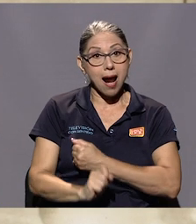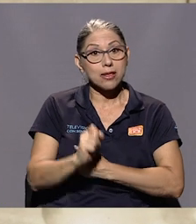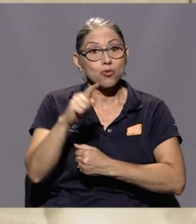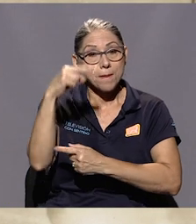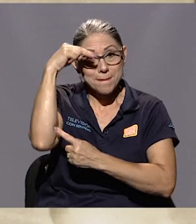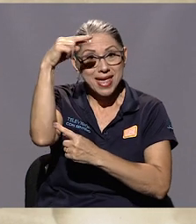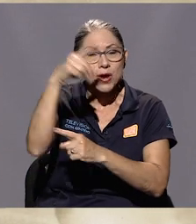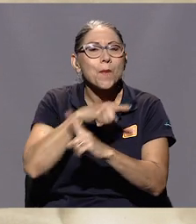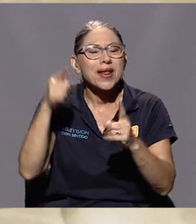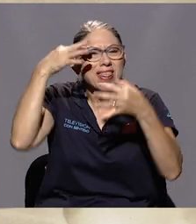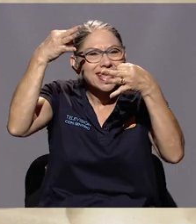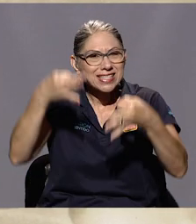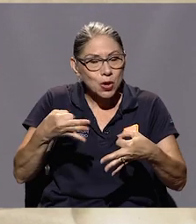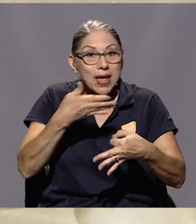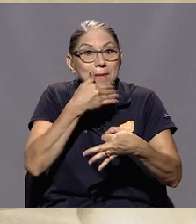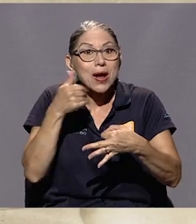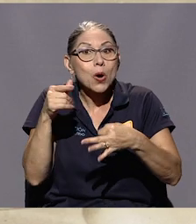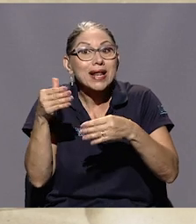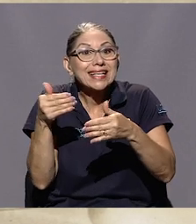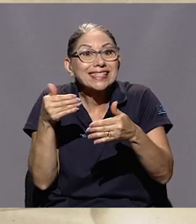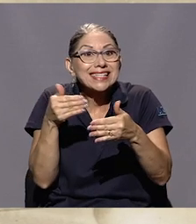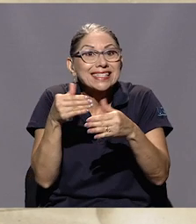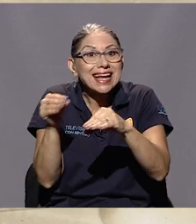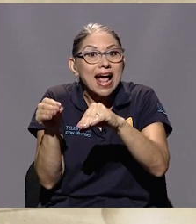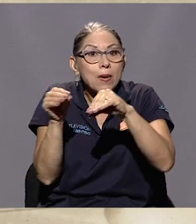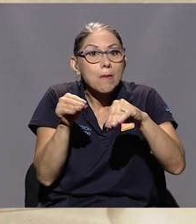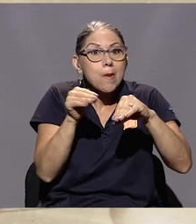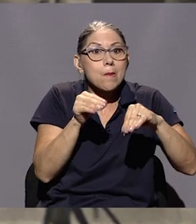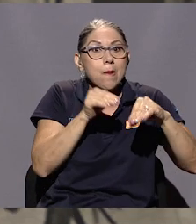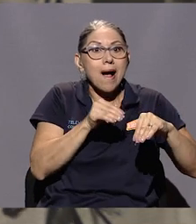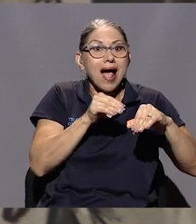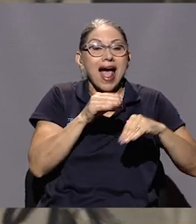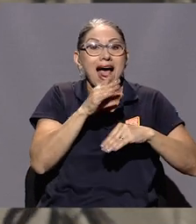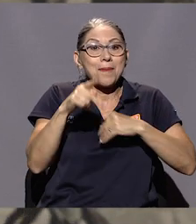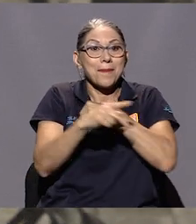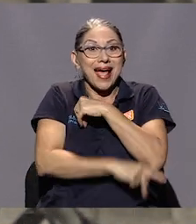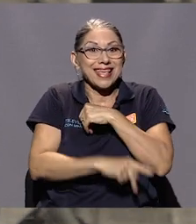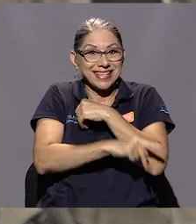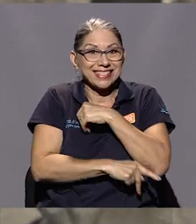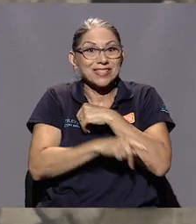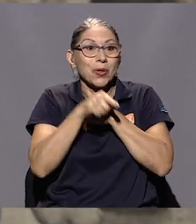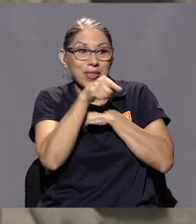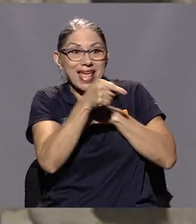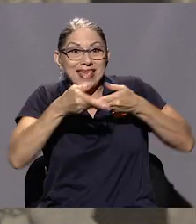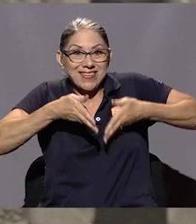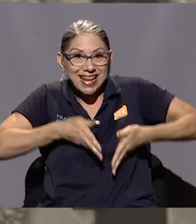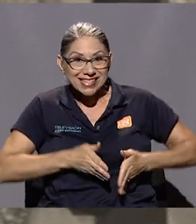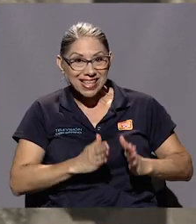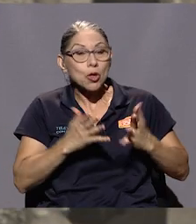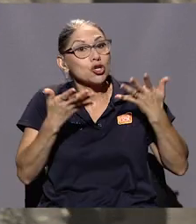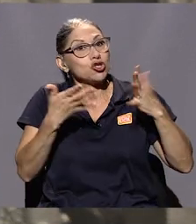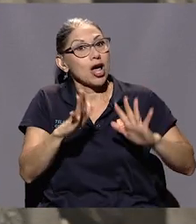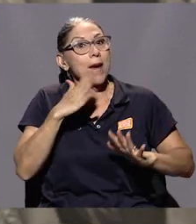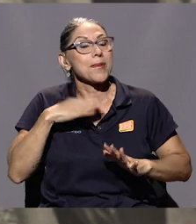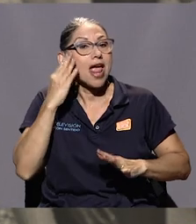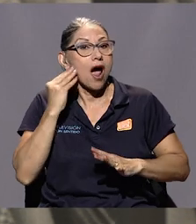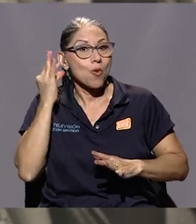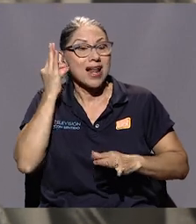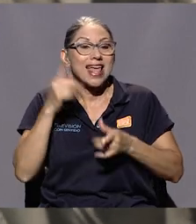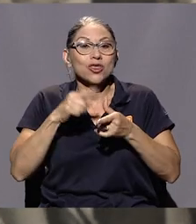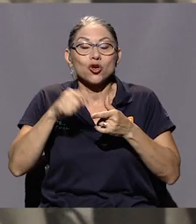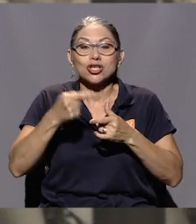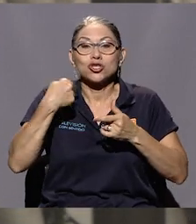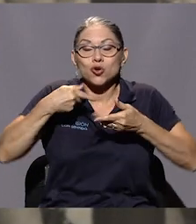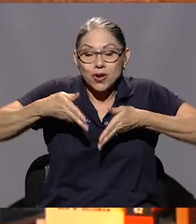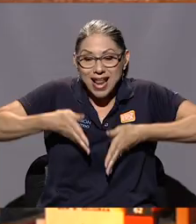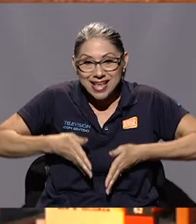pero decidió que mejor se acercaba a la tierra que la había visto nacer a ella y donde ya estaba mi abuela. Entonces